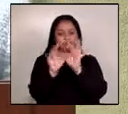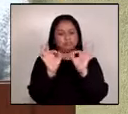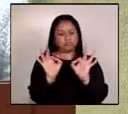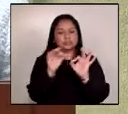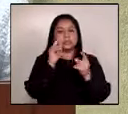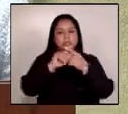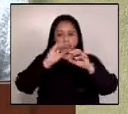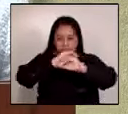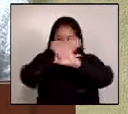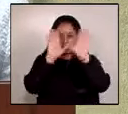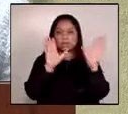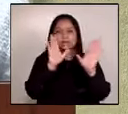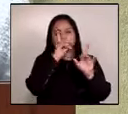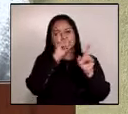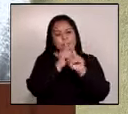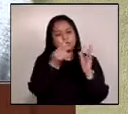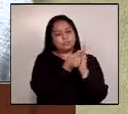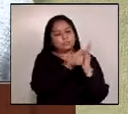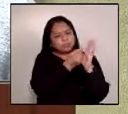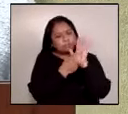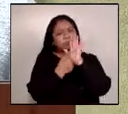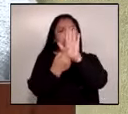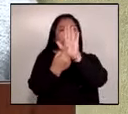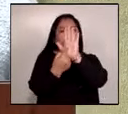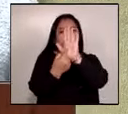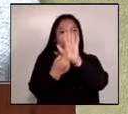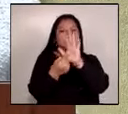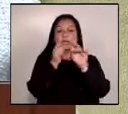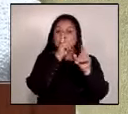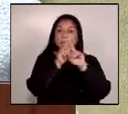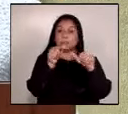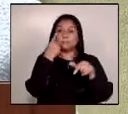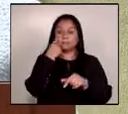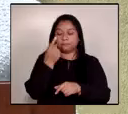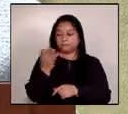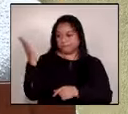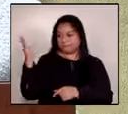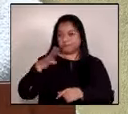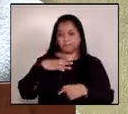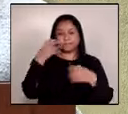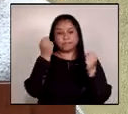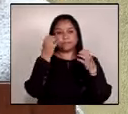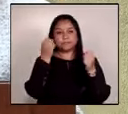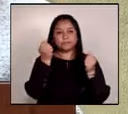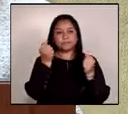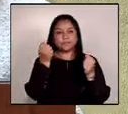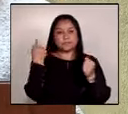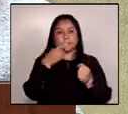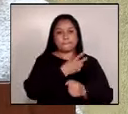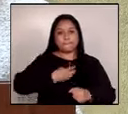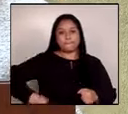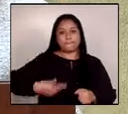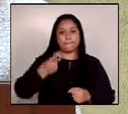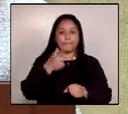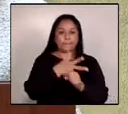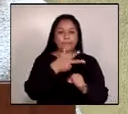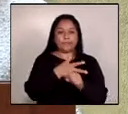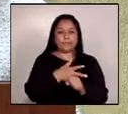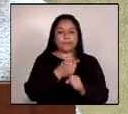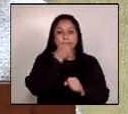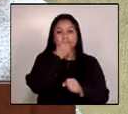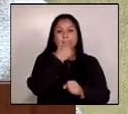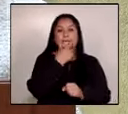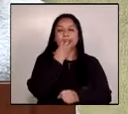transparencia, de rendición de cuentas. Sin más, dejo en el uso de la palabra al presidente de la República, señor